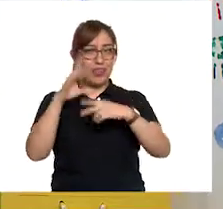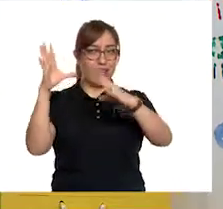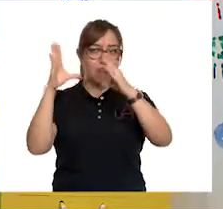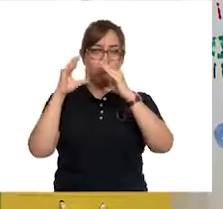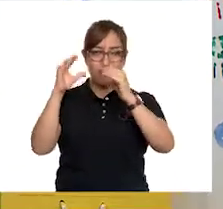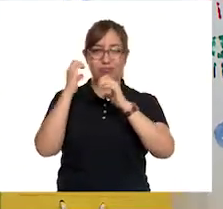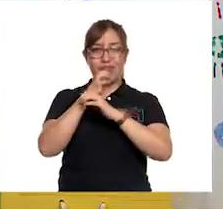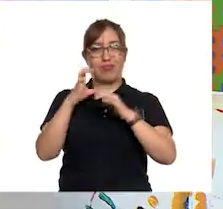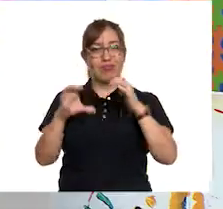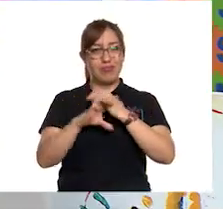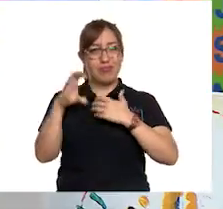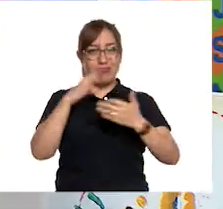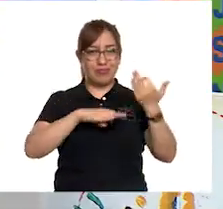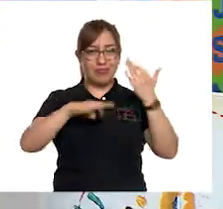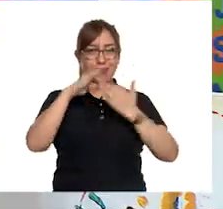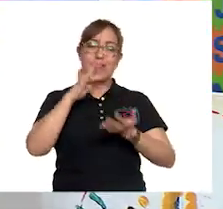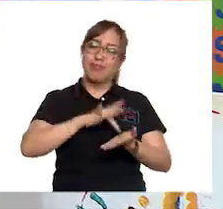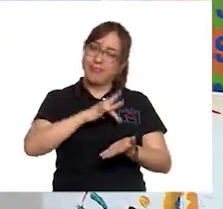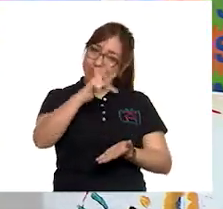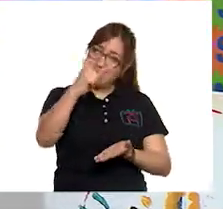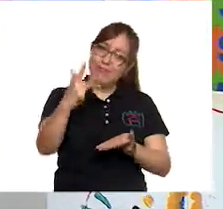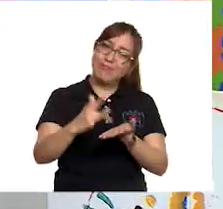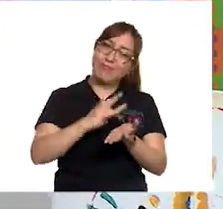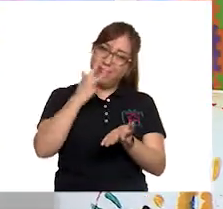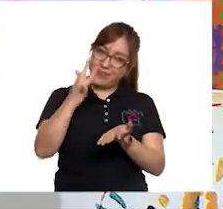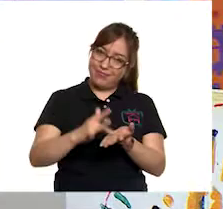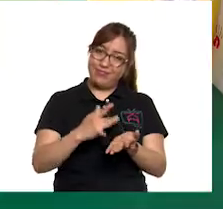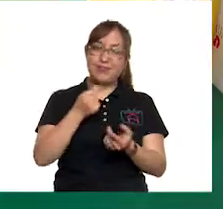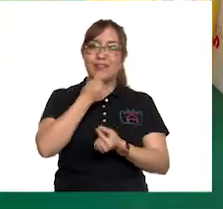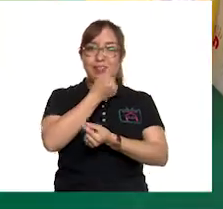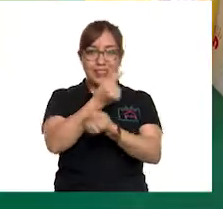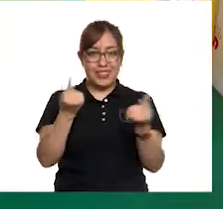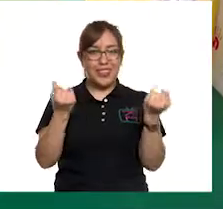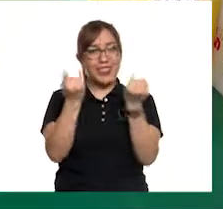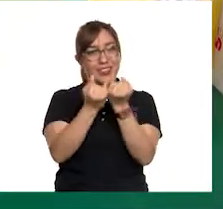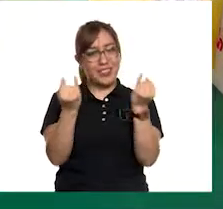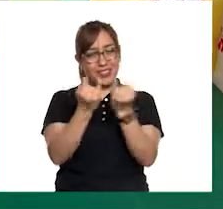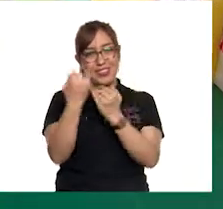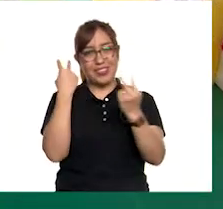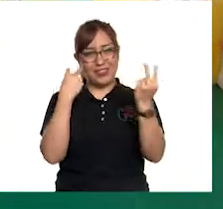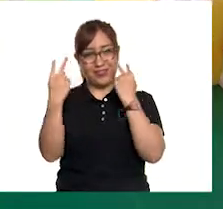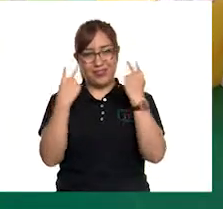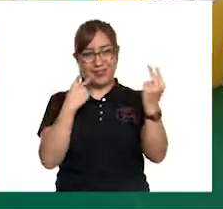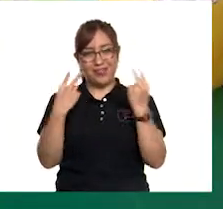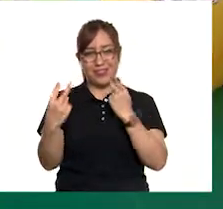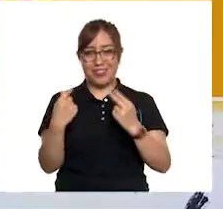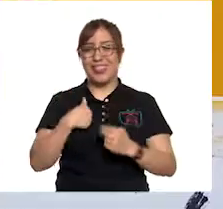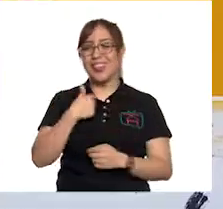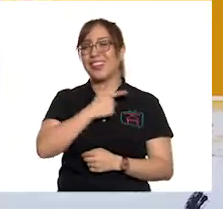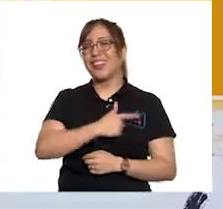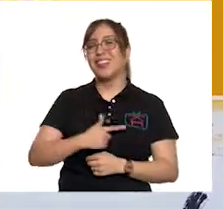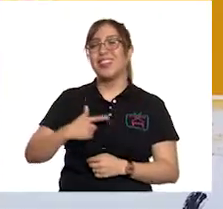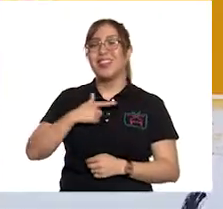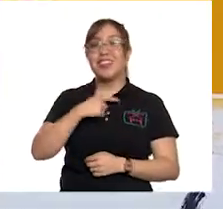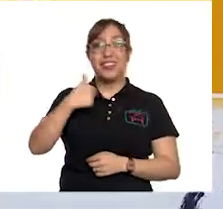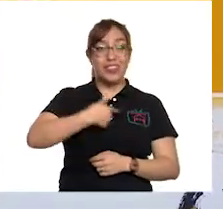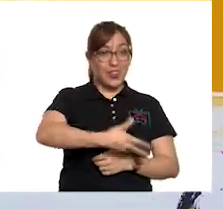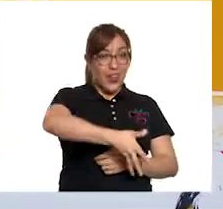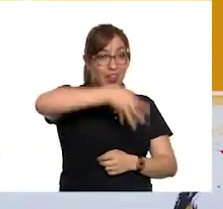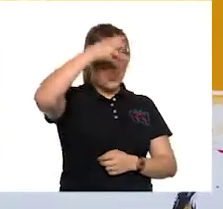organizarnos adecuadamente. Gracias a ustedes por apoyarnos y a las niñas y niños que nos están viendo en casa. Me gusta porque aprendo y me divierto.